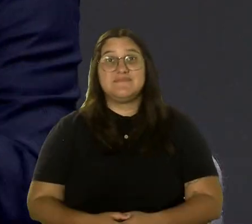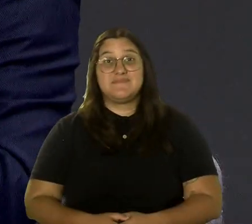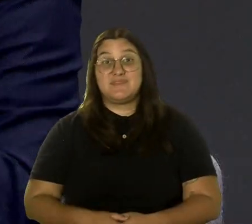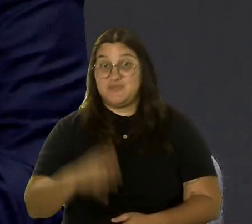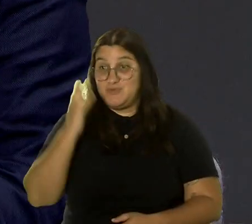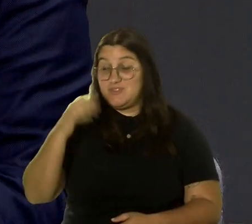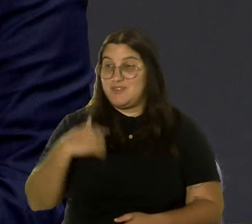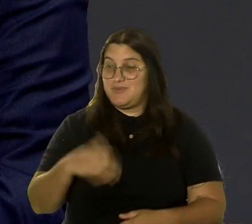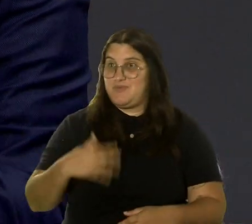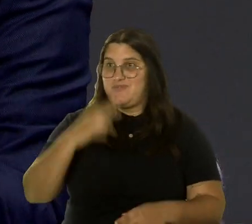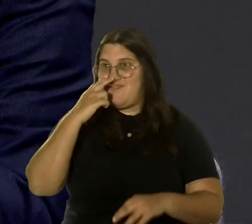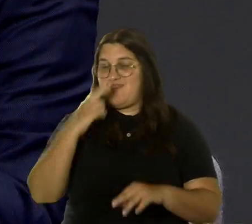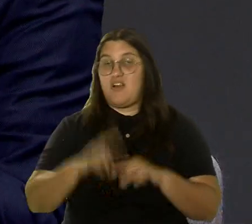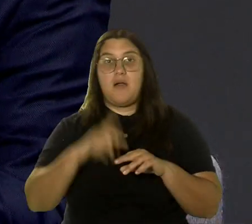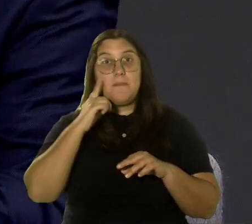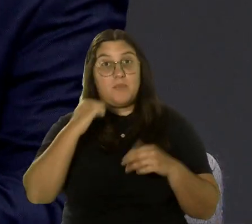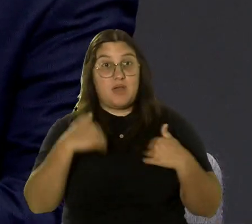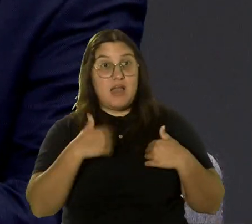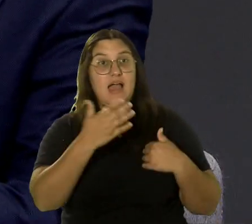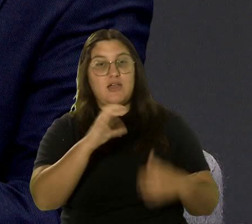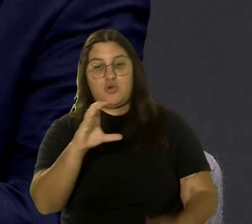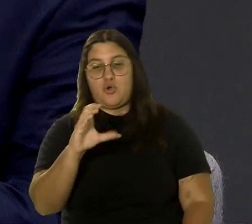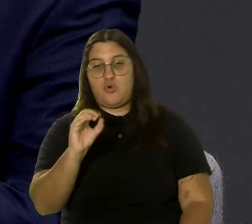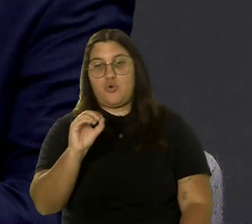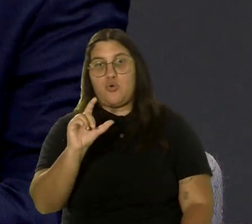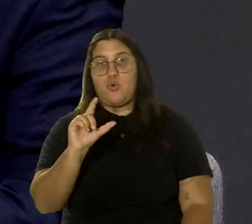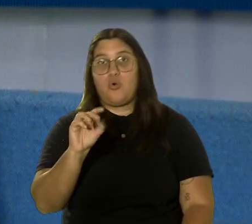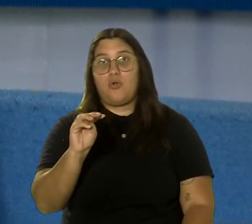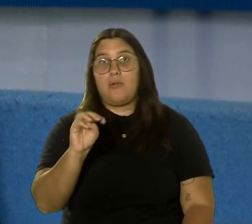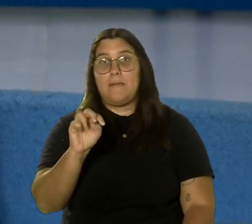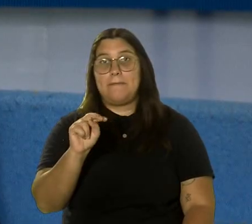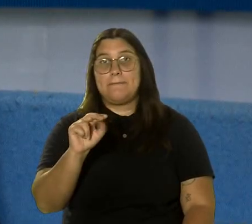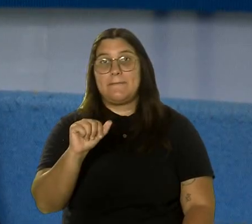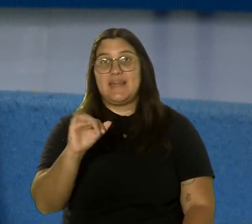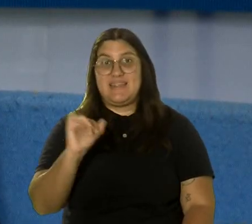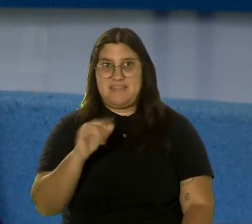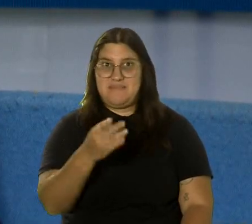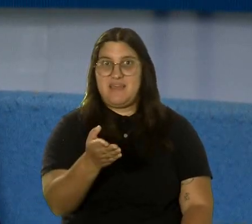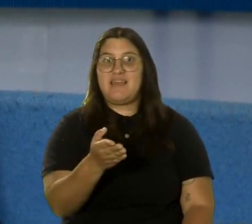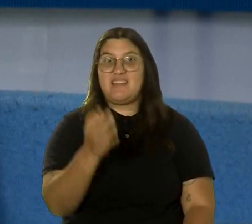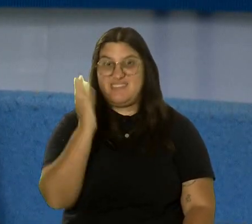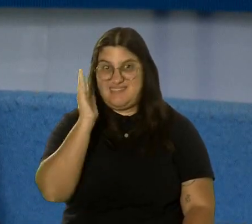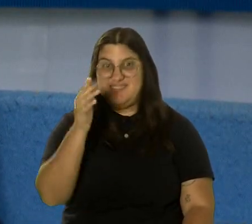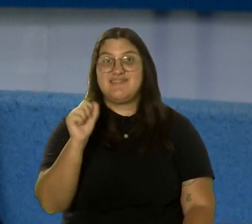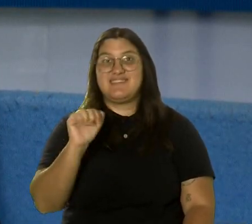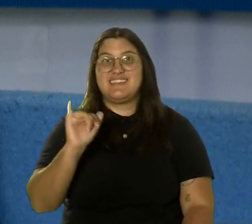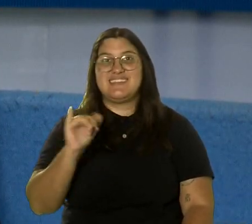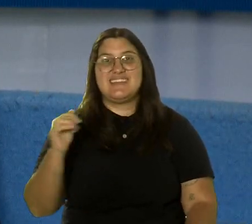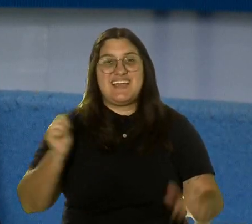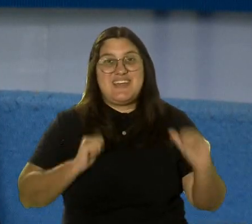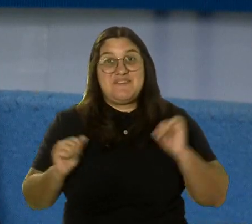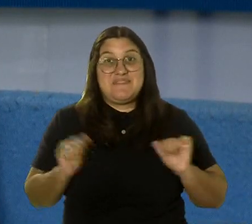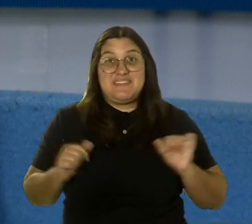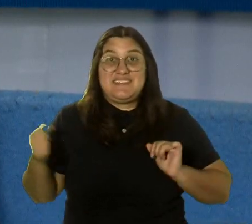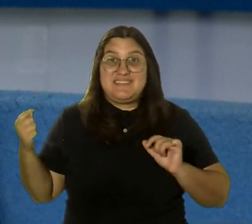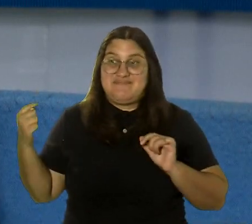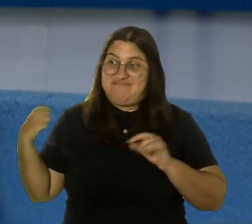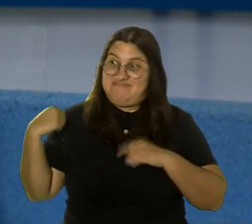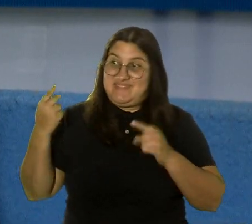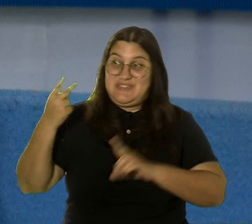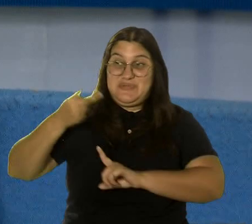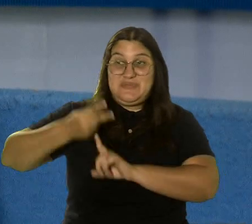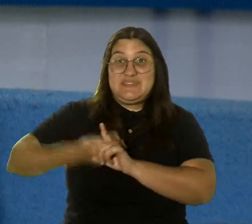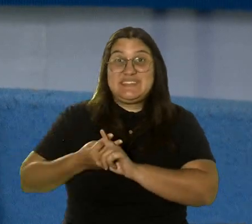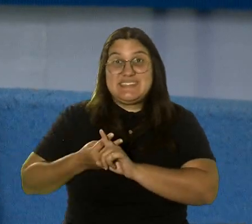dinámico? Porque usted mencionaron que está allí Colmena también. Eso es así. Va a estar Colmena. Vamos a estar teniendo un showcase. Desde hace ya dos meses se